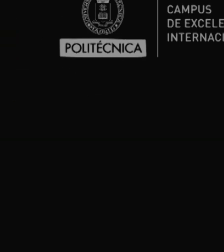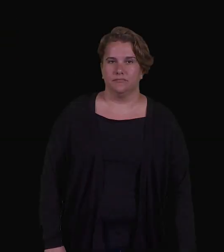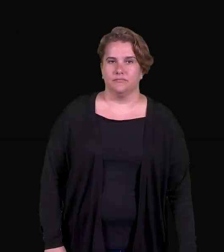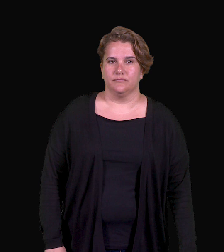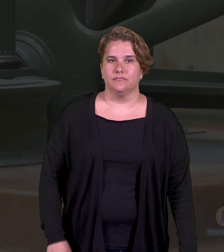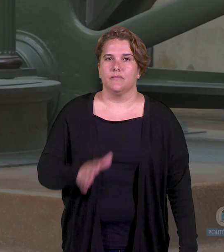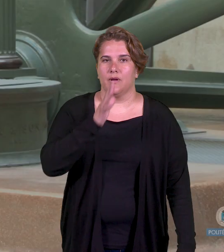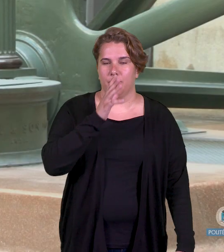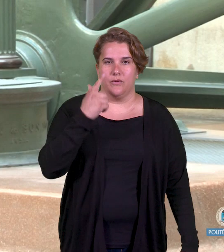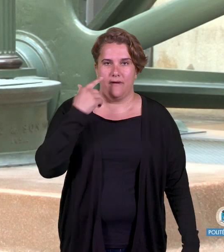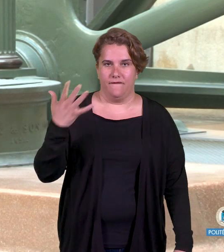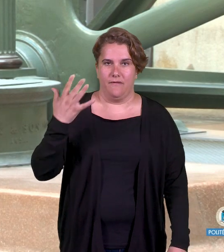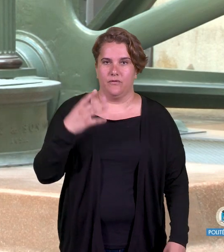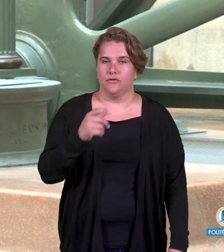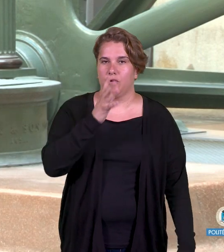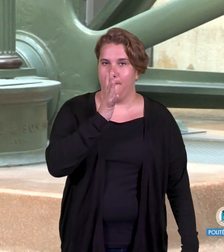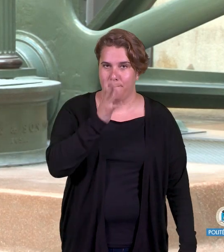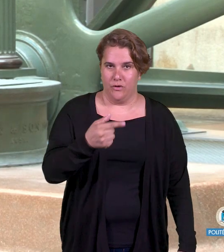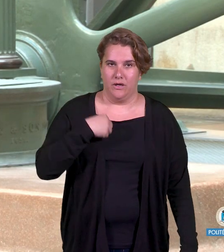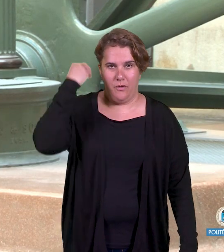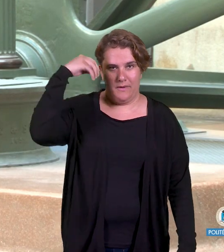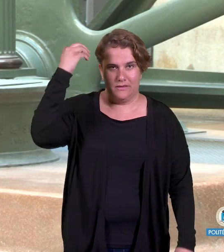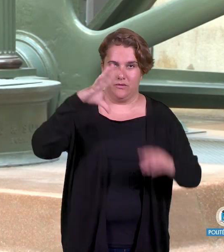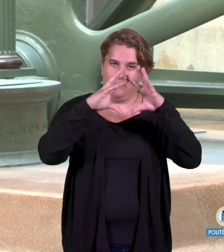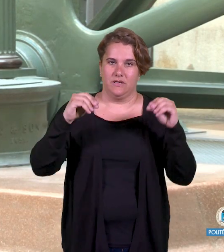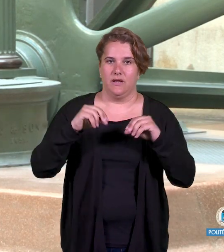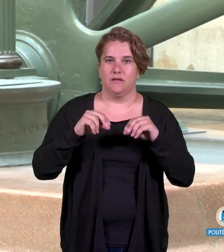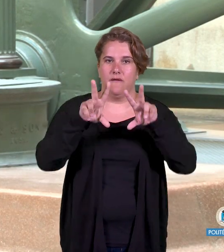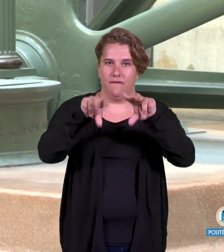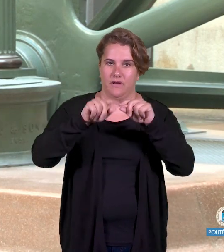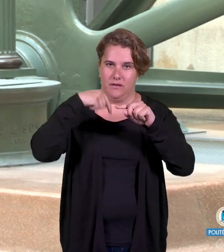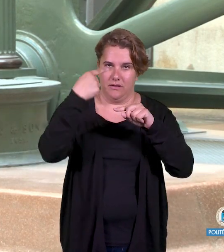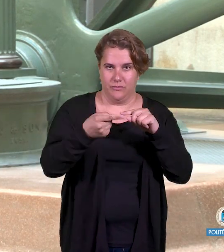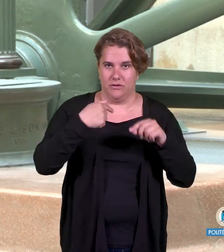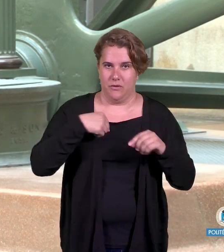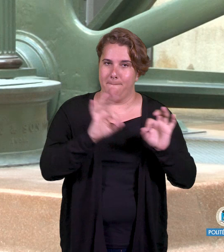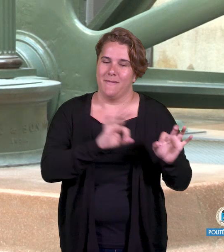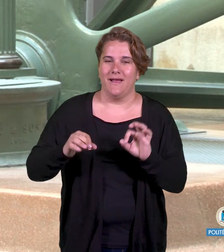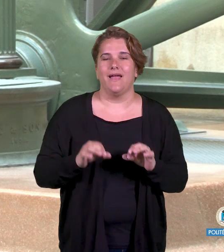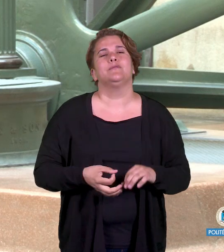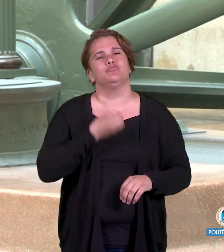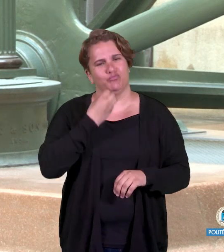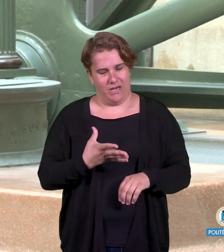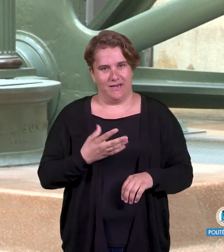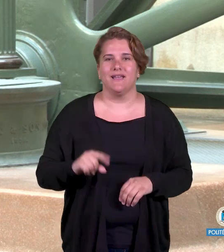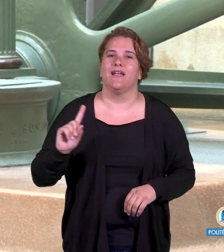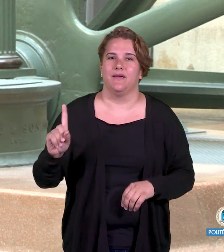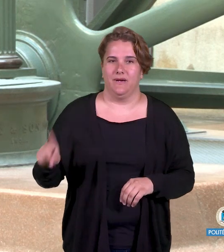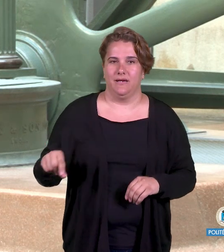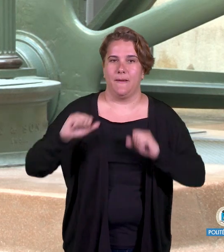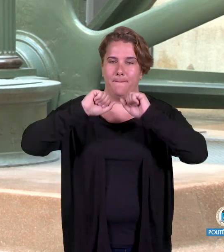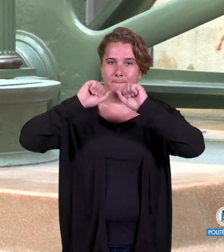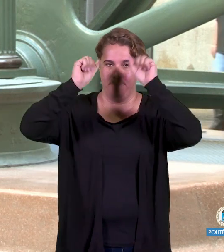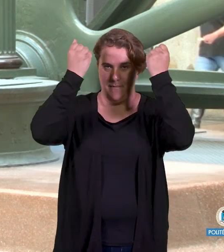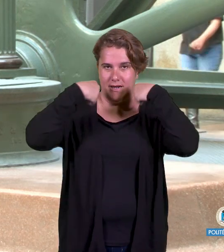Por el prestigio y porque pensaba que era una universidad desde donde iba a salir bien preparada, aparte de las prácticas que tiene y que te da un trato